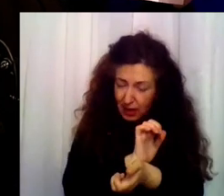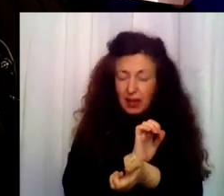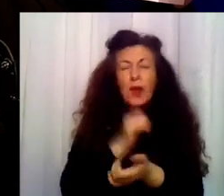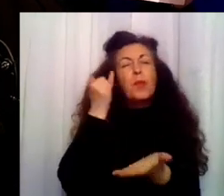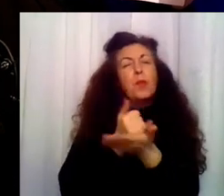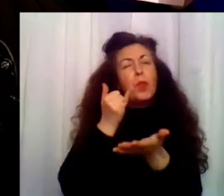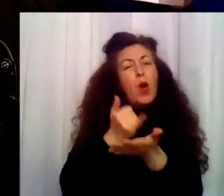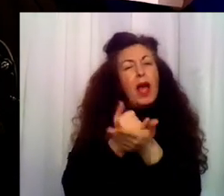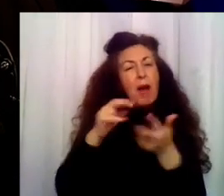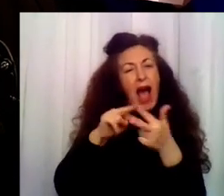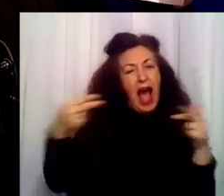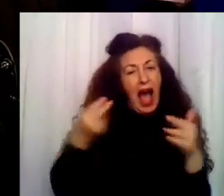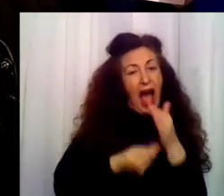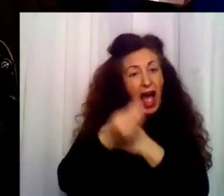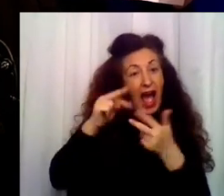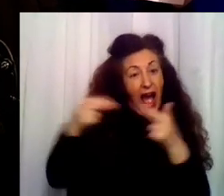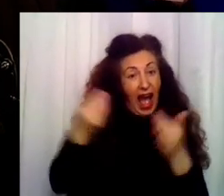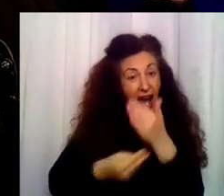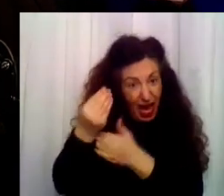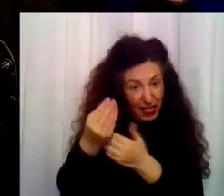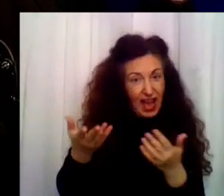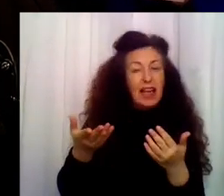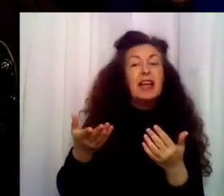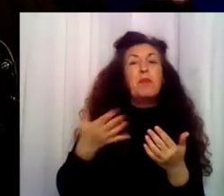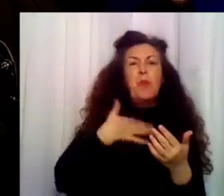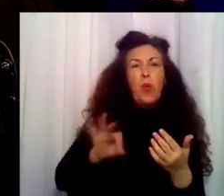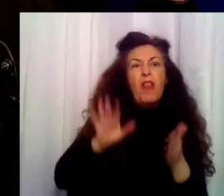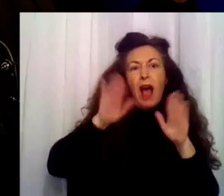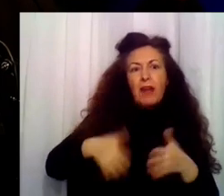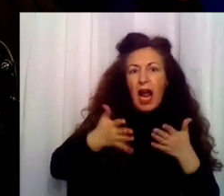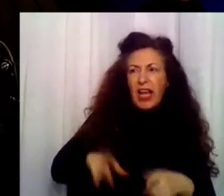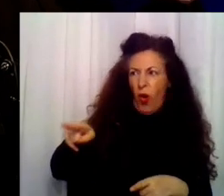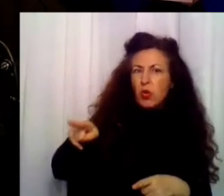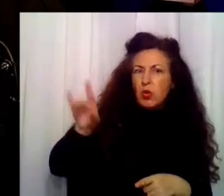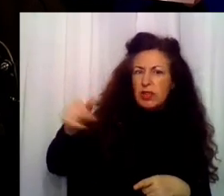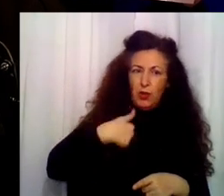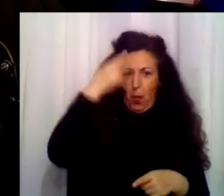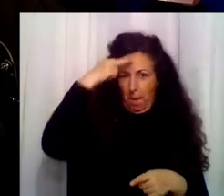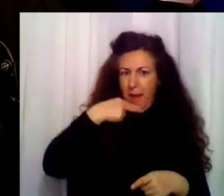Eso ya sería la hostia. ¿A que sería la hostia? ¿Eh?